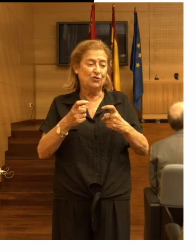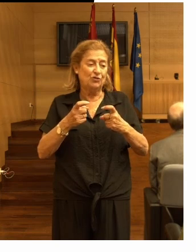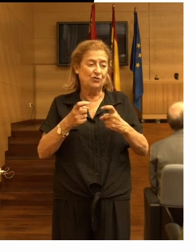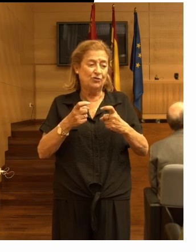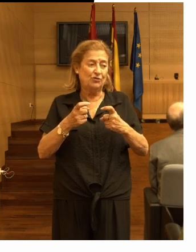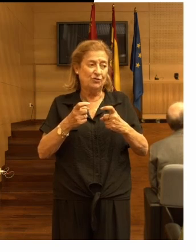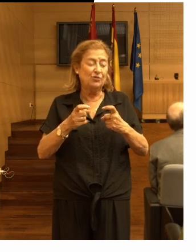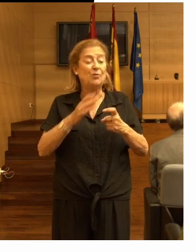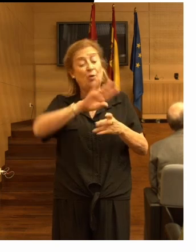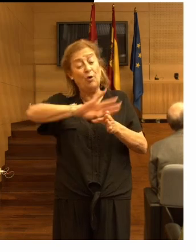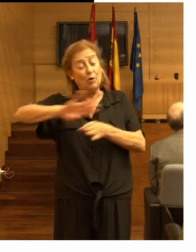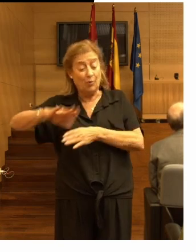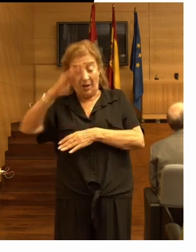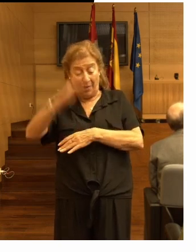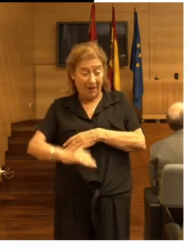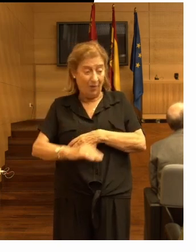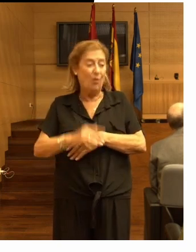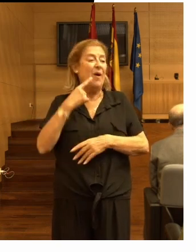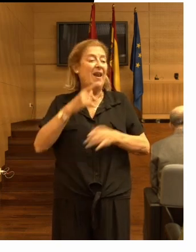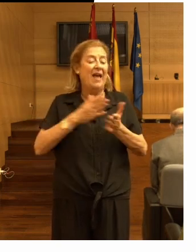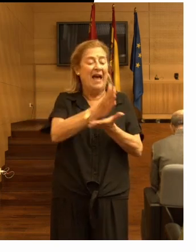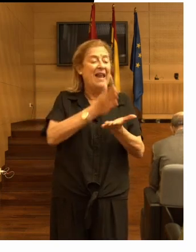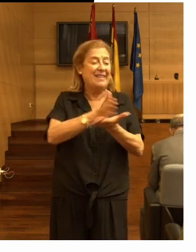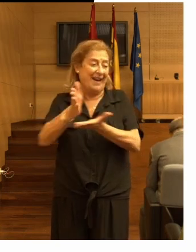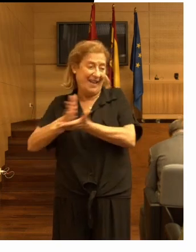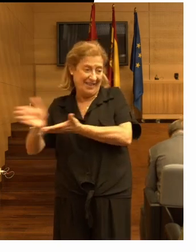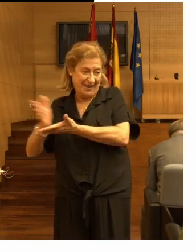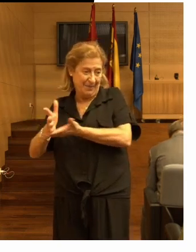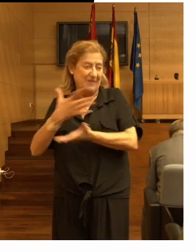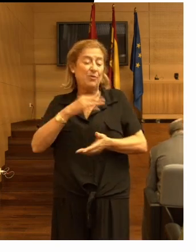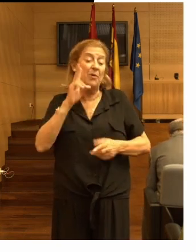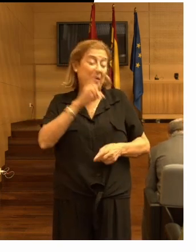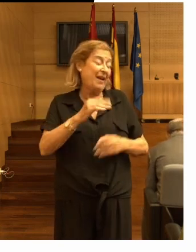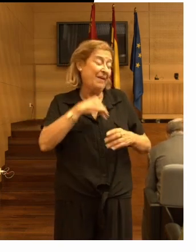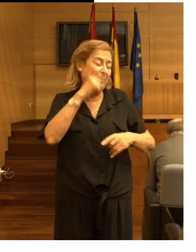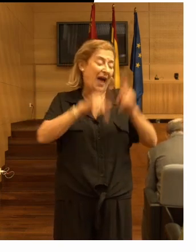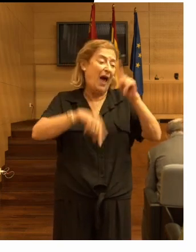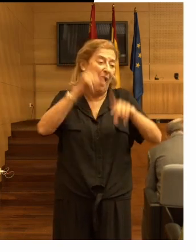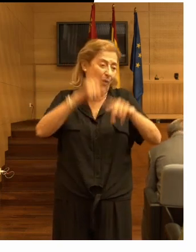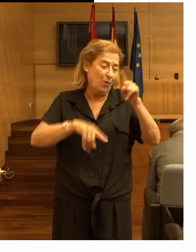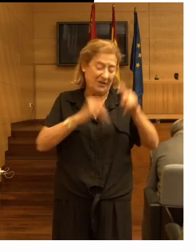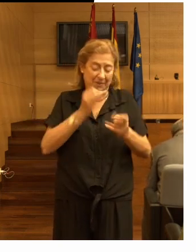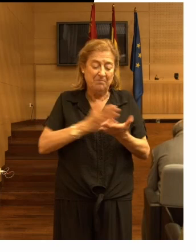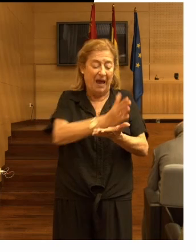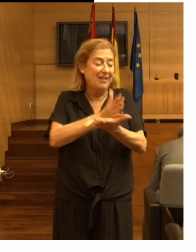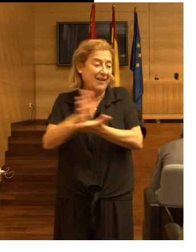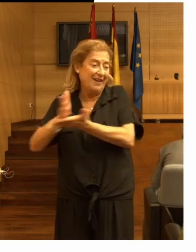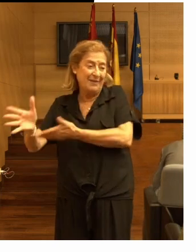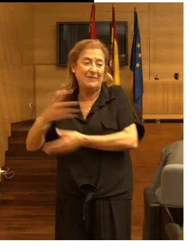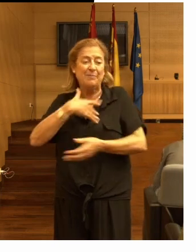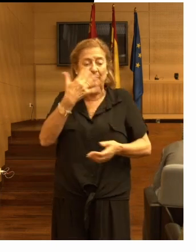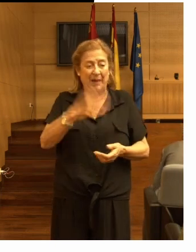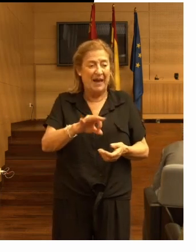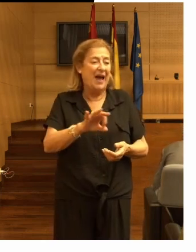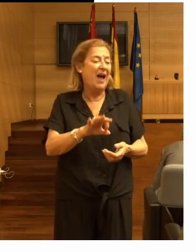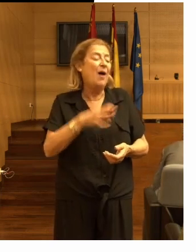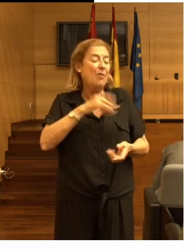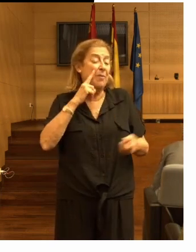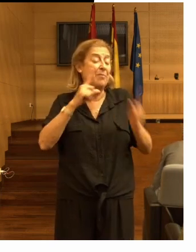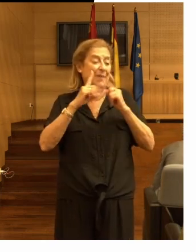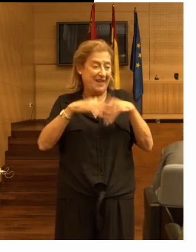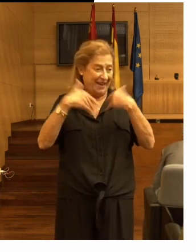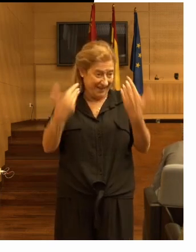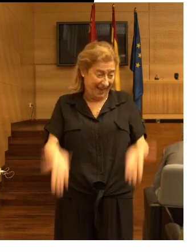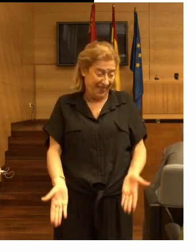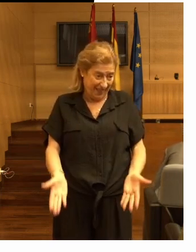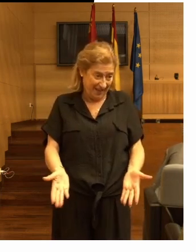por otro lado abajo tenemos alternativas podemos describir algunas hay una serie de alternativas para prevenir las caídas